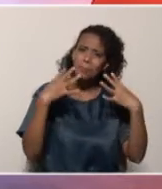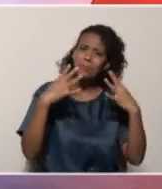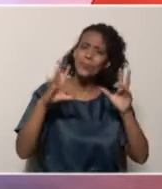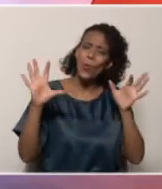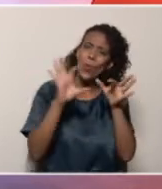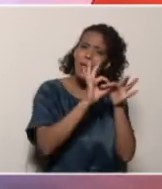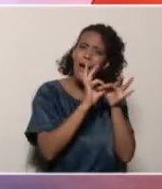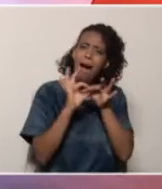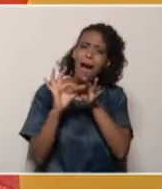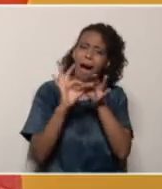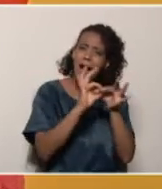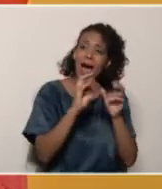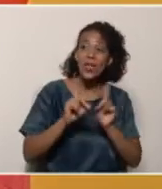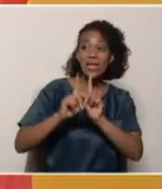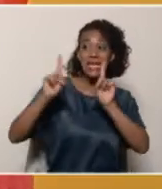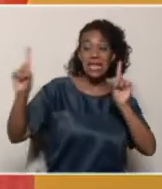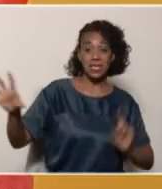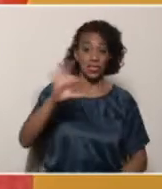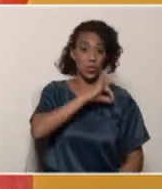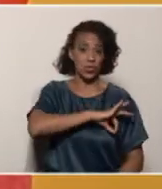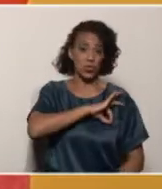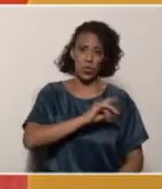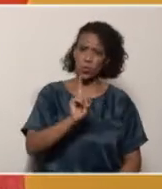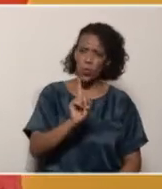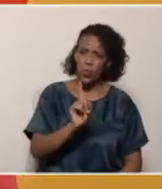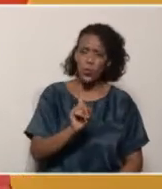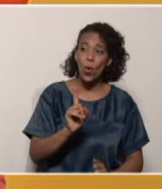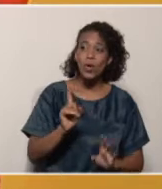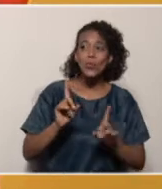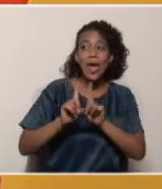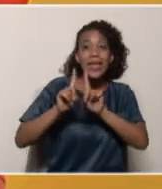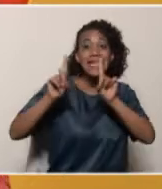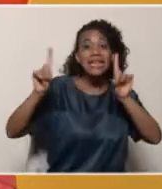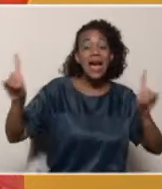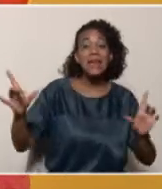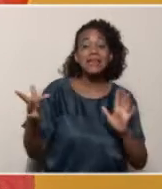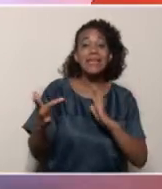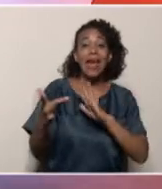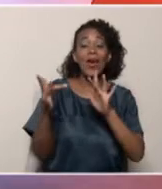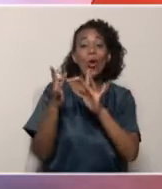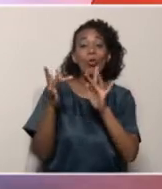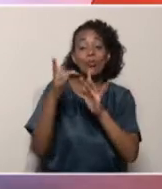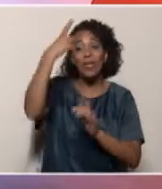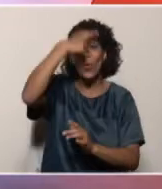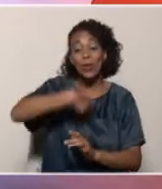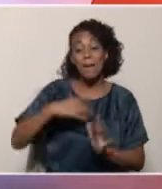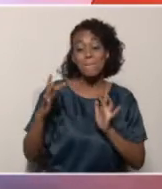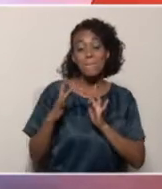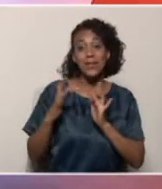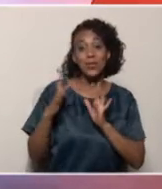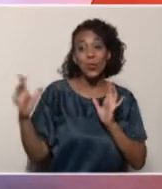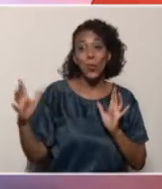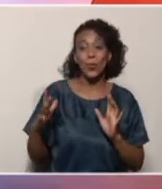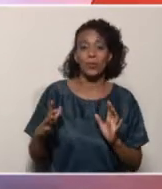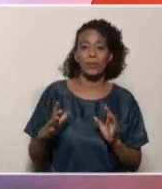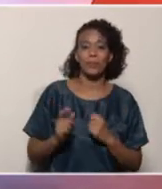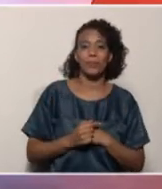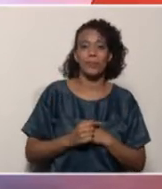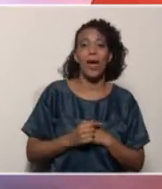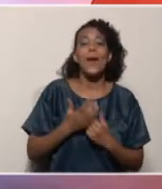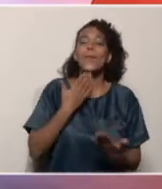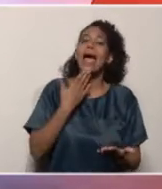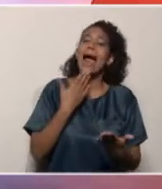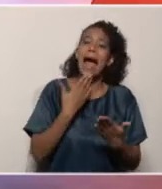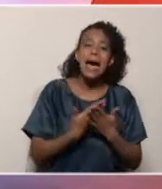dentro de esa distancia que no debemos llamarle distanciamiento social, sino distanciamiento físico. Excelente, yo de verdad pues muy